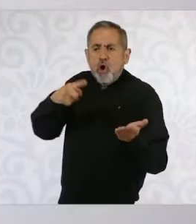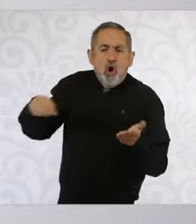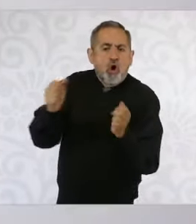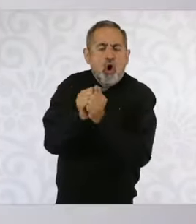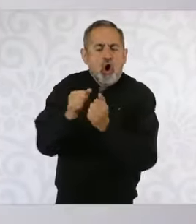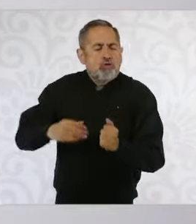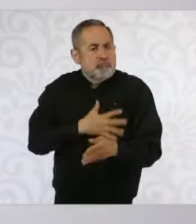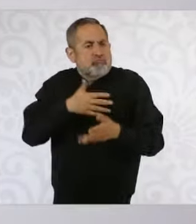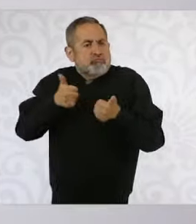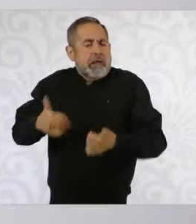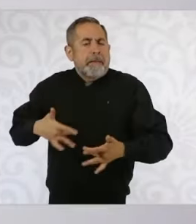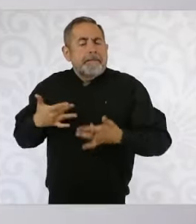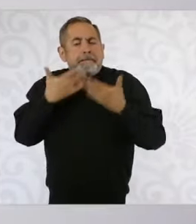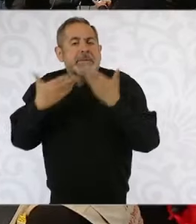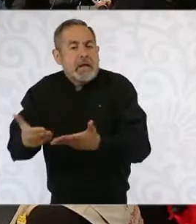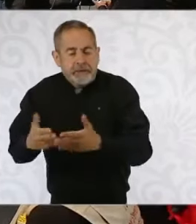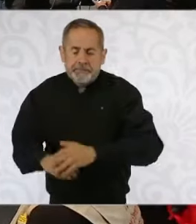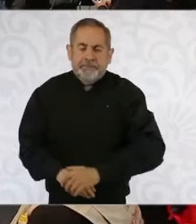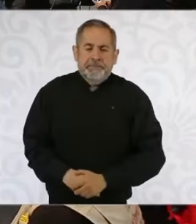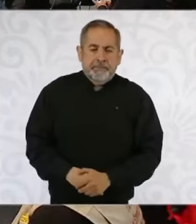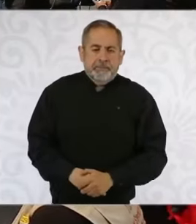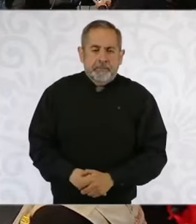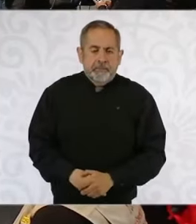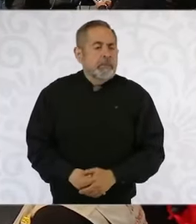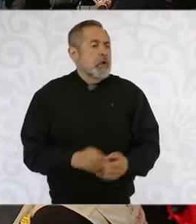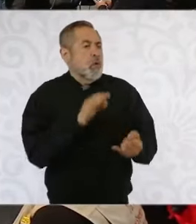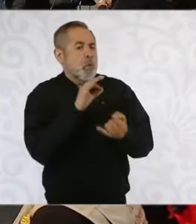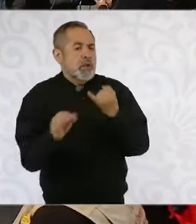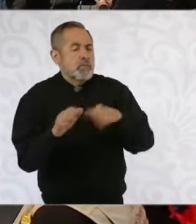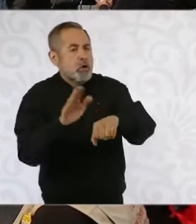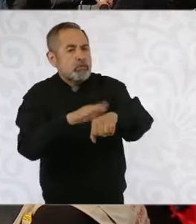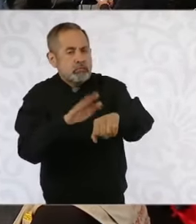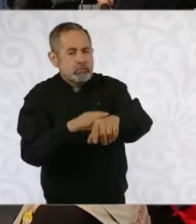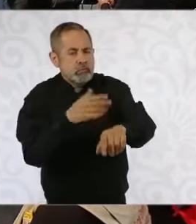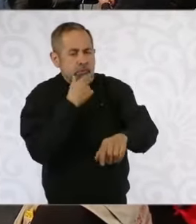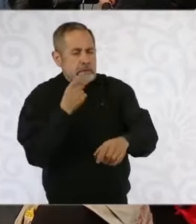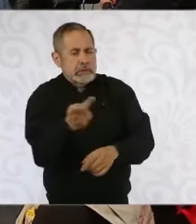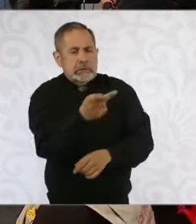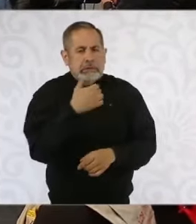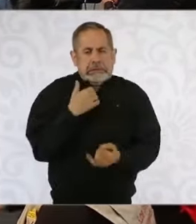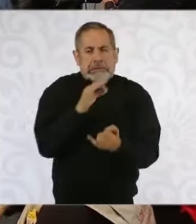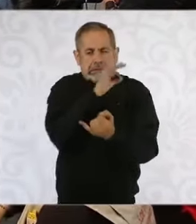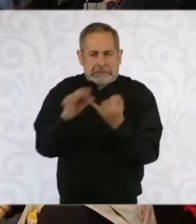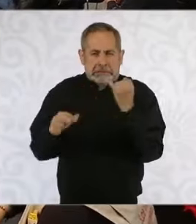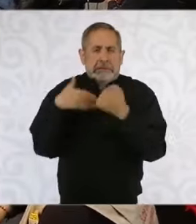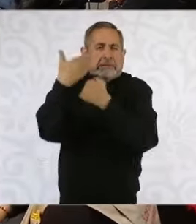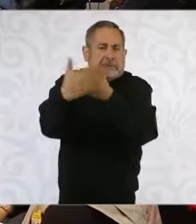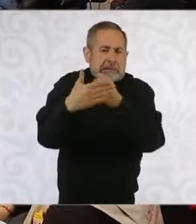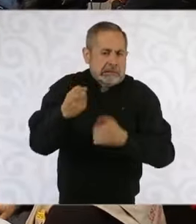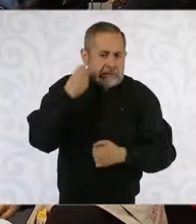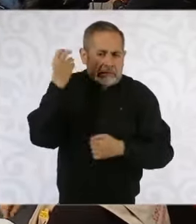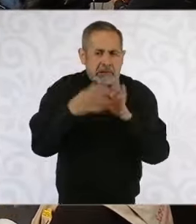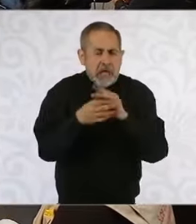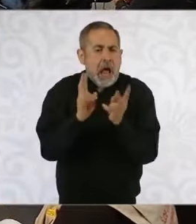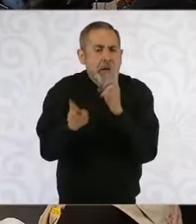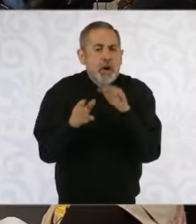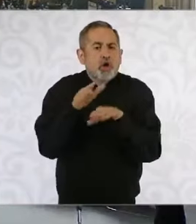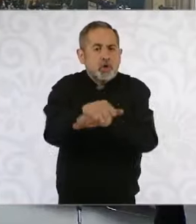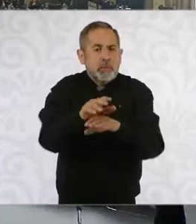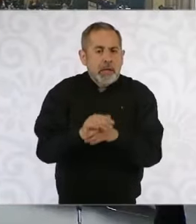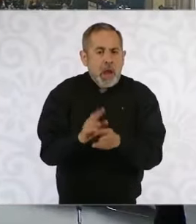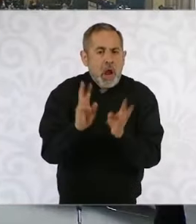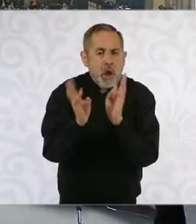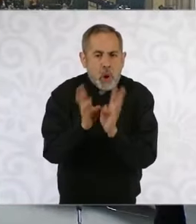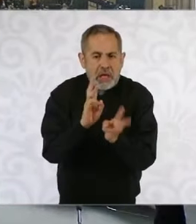Y ya por último, nada más hacer un llamado para ver si en las próximas conferencias pudieran tratar el tema de los hackeos, especialmente por WhatsApp y de las tarjetas